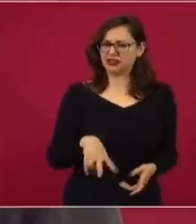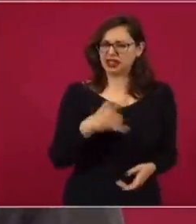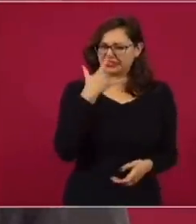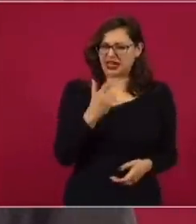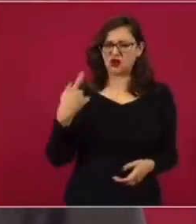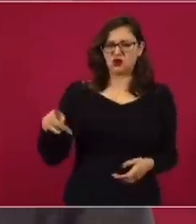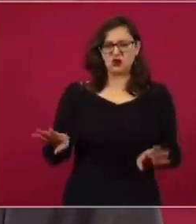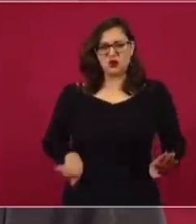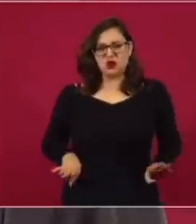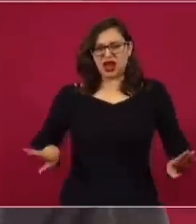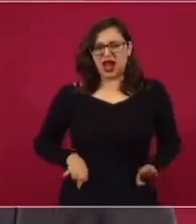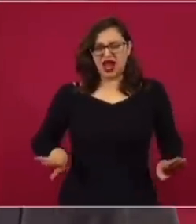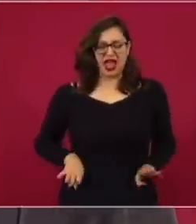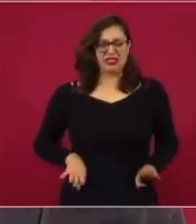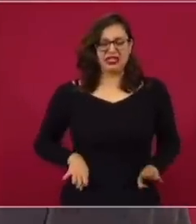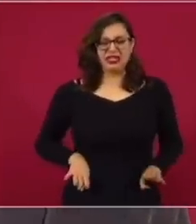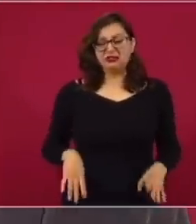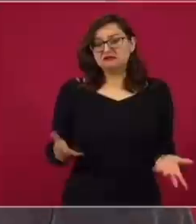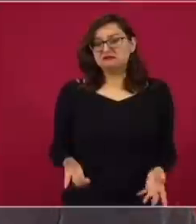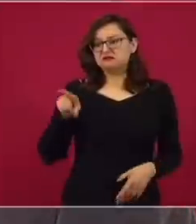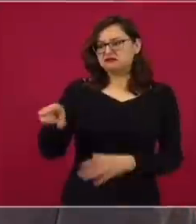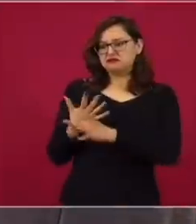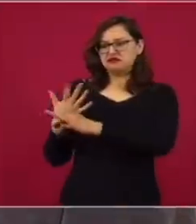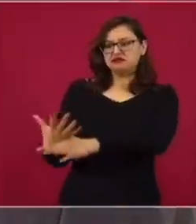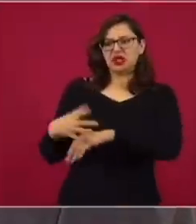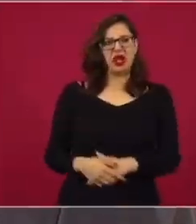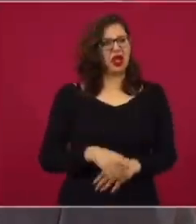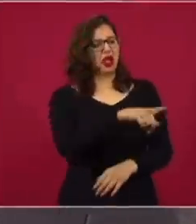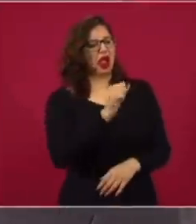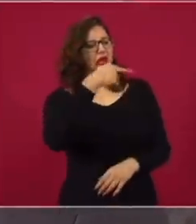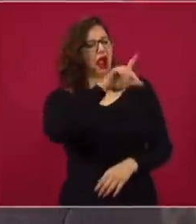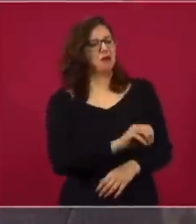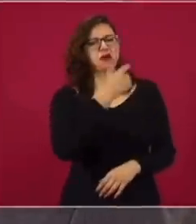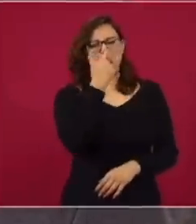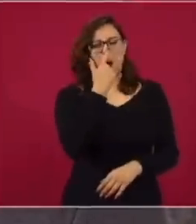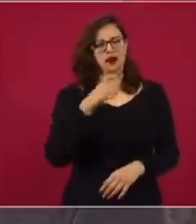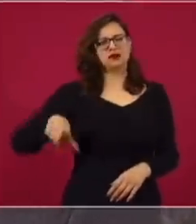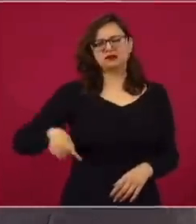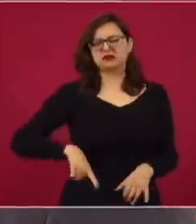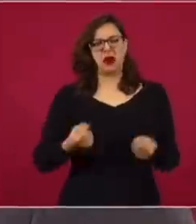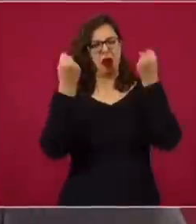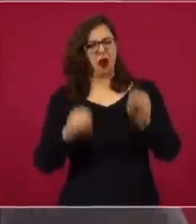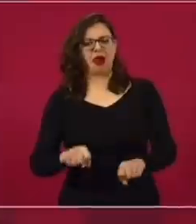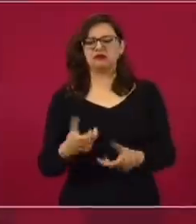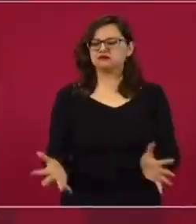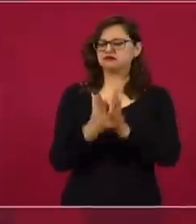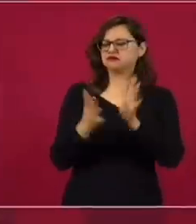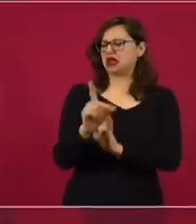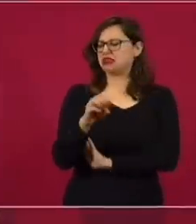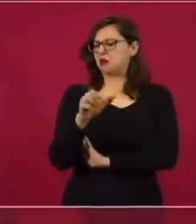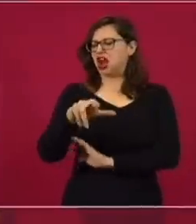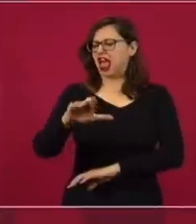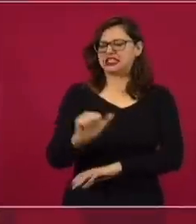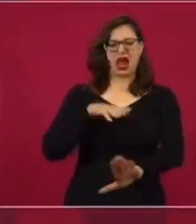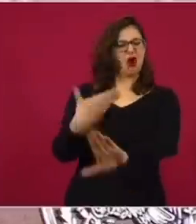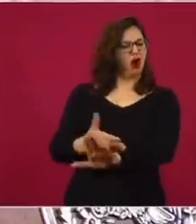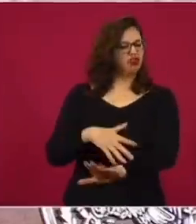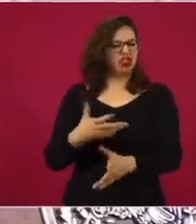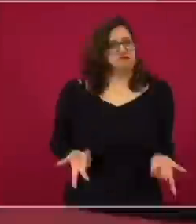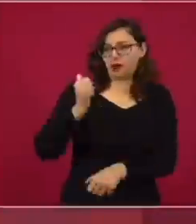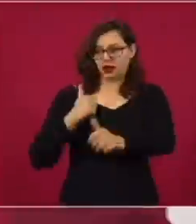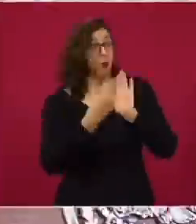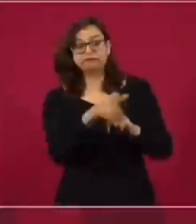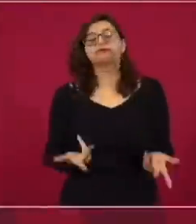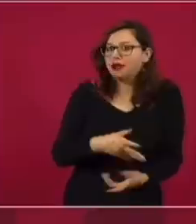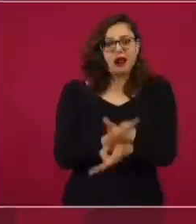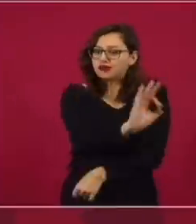porque dicen, es un gobierno autoritario antidemocrático, pero va a haber ahora una consulta.